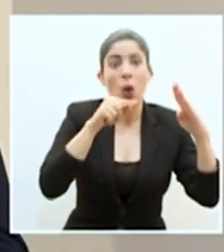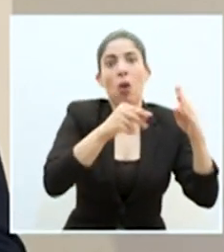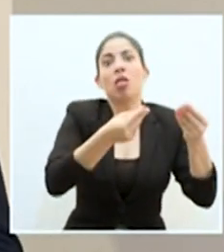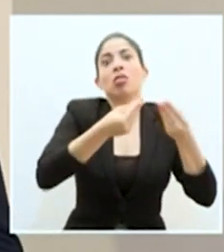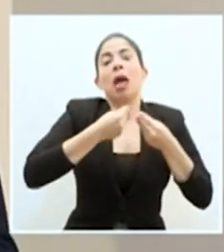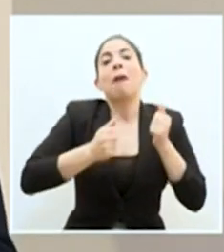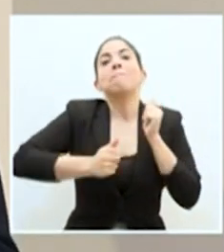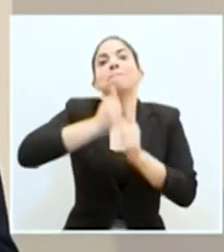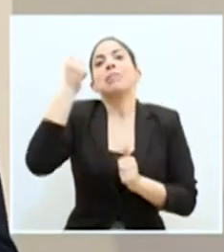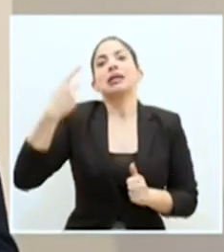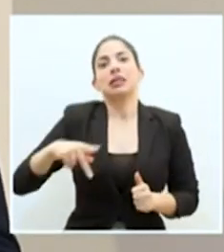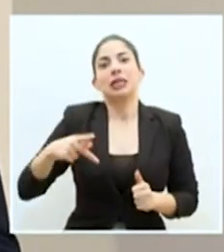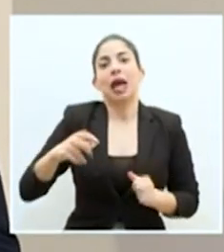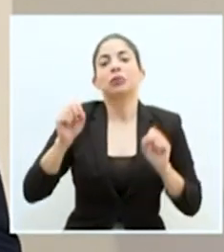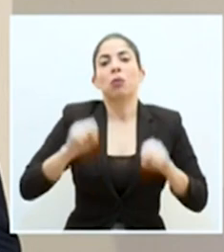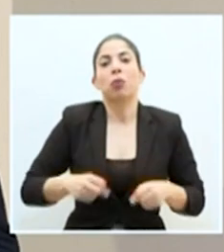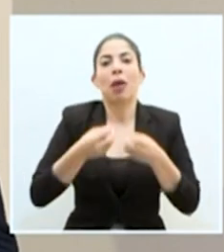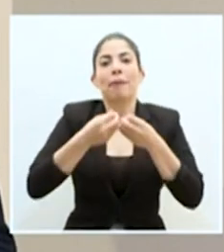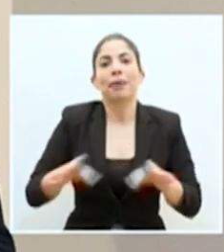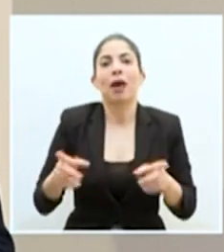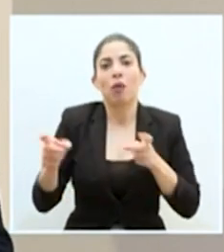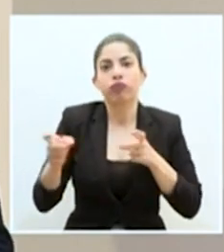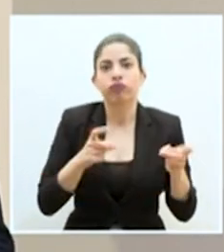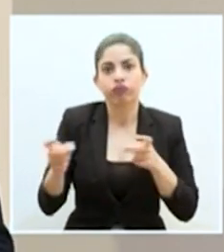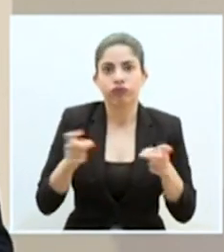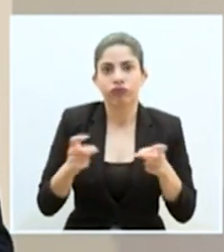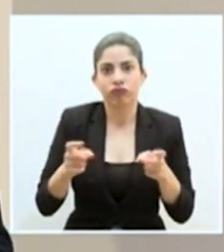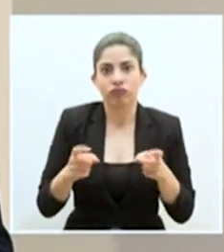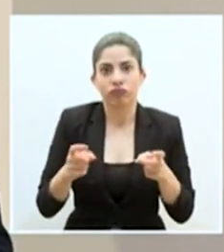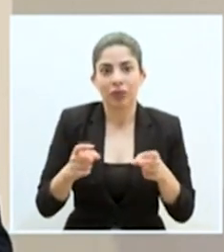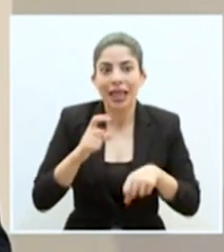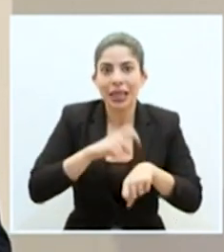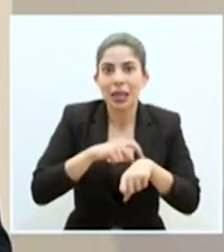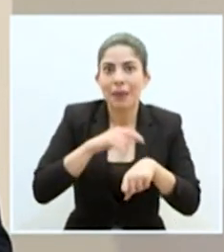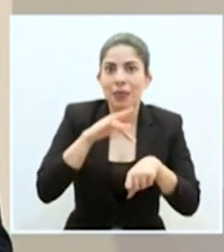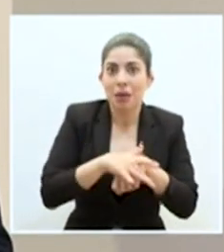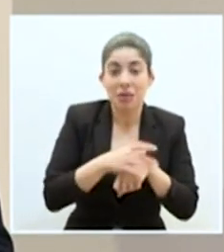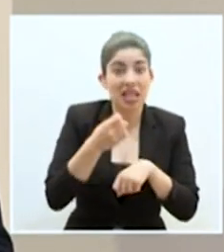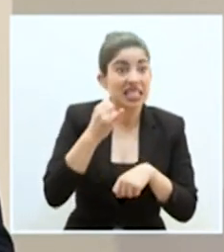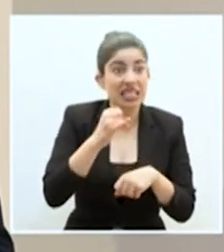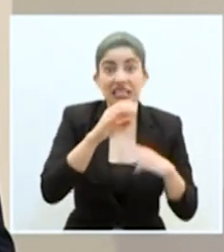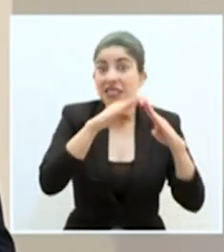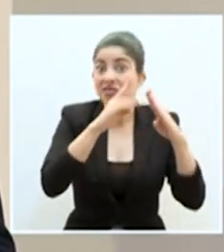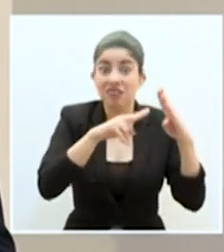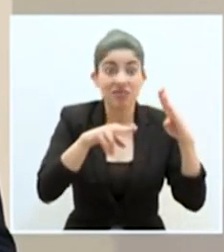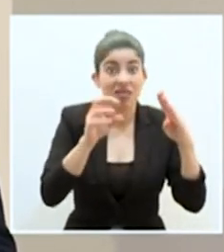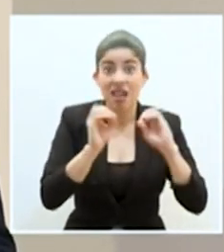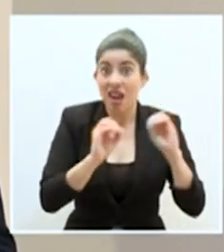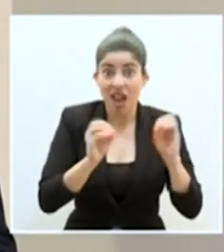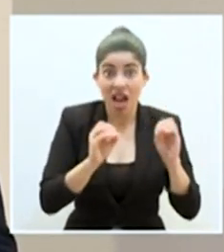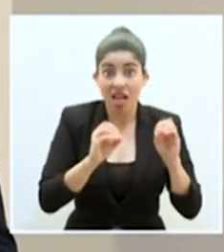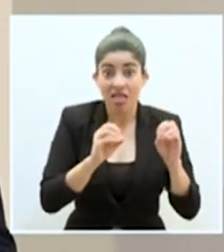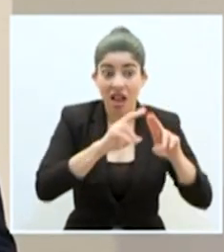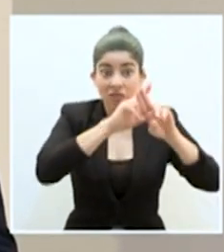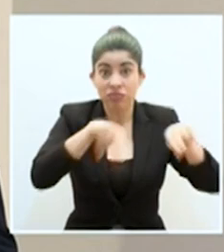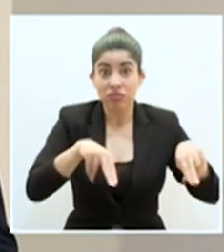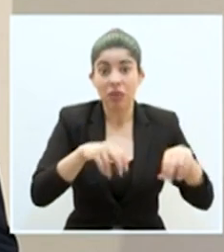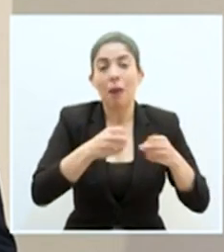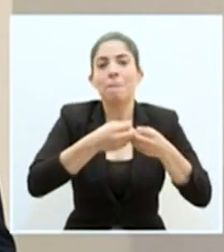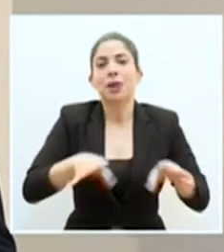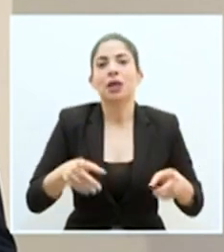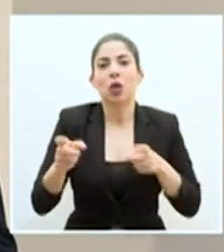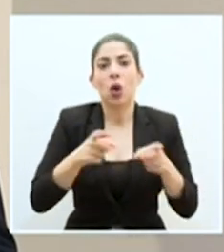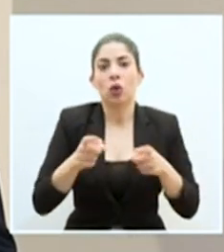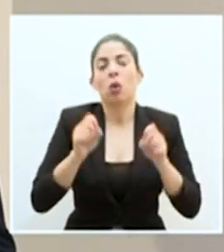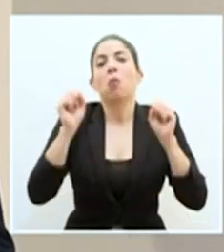de que no se pueda contener la situación de forma oportuna y exista una transmisión amplificada con